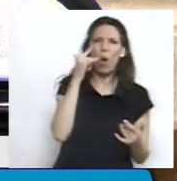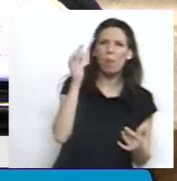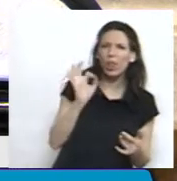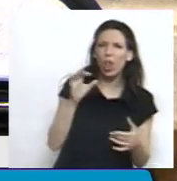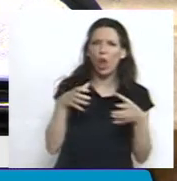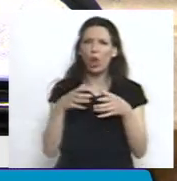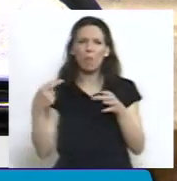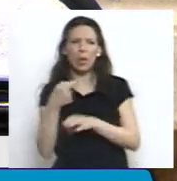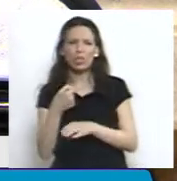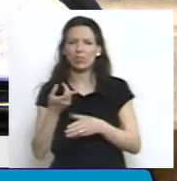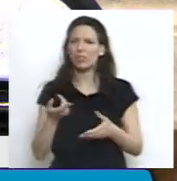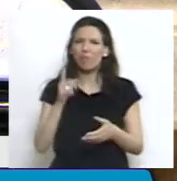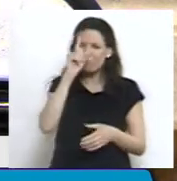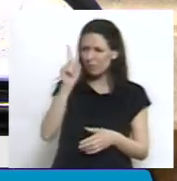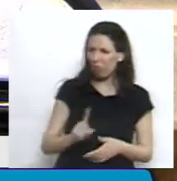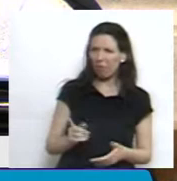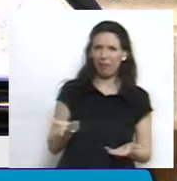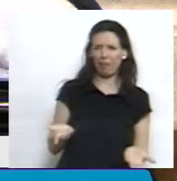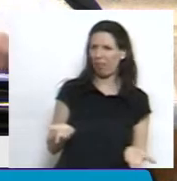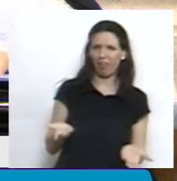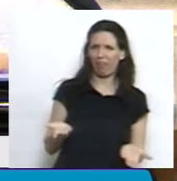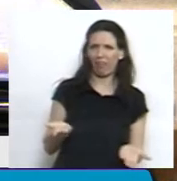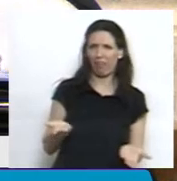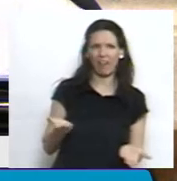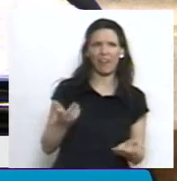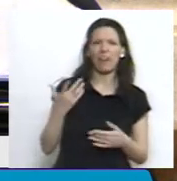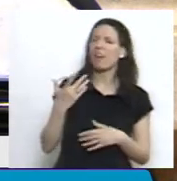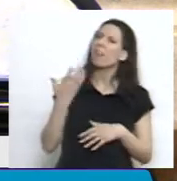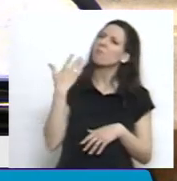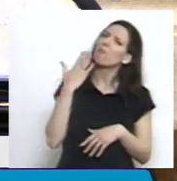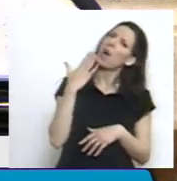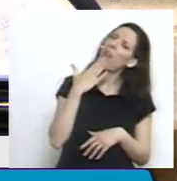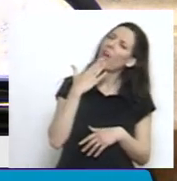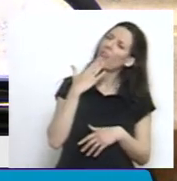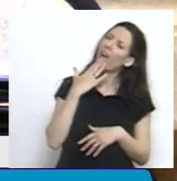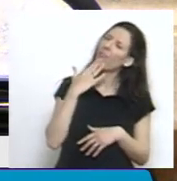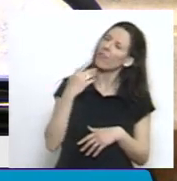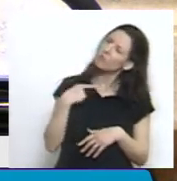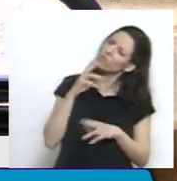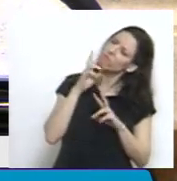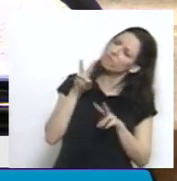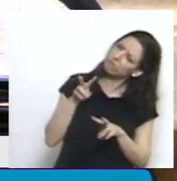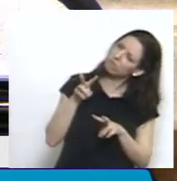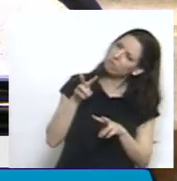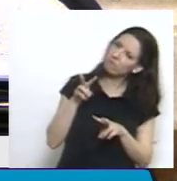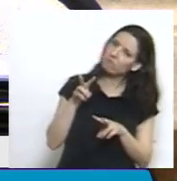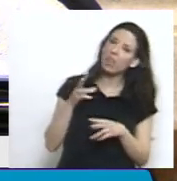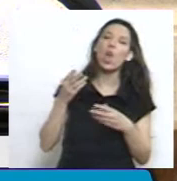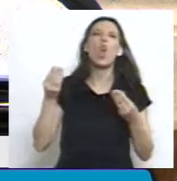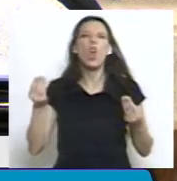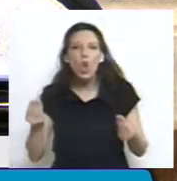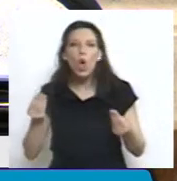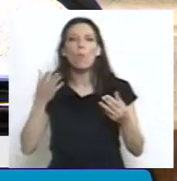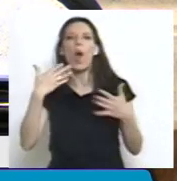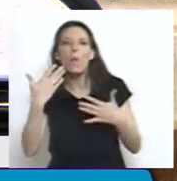oposición, no se puede creer. Escuché más temprano en la tarde un diputado que dijo, ¿cómo vamos a tratar y a votar el